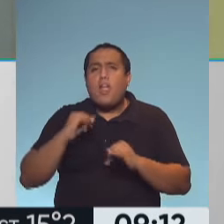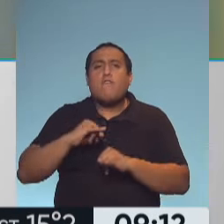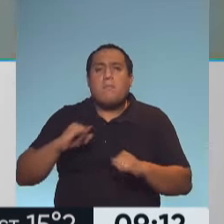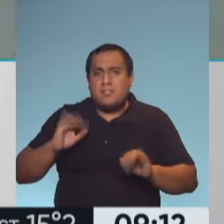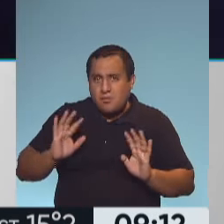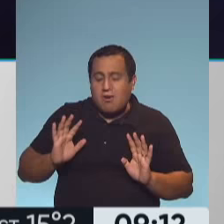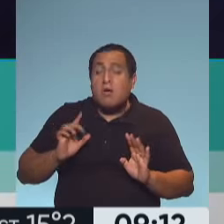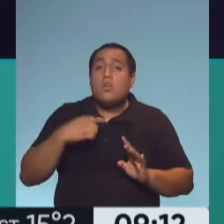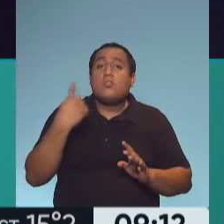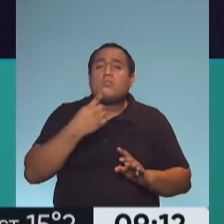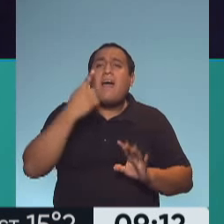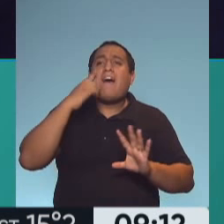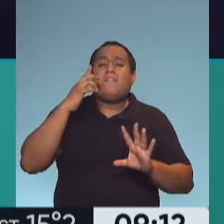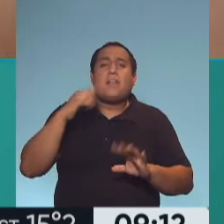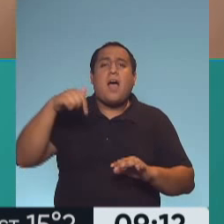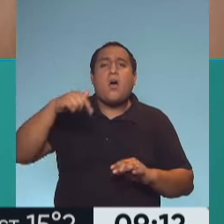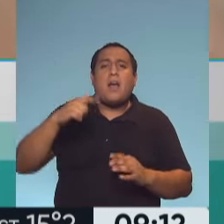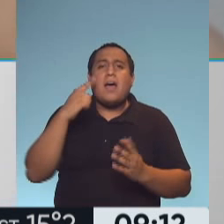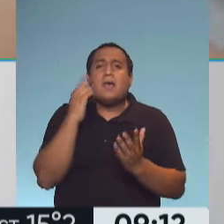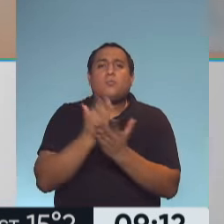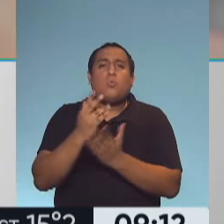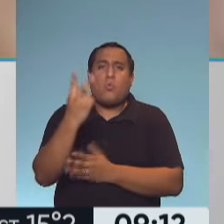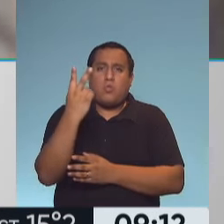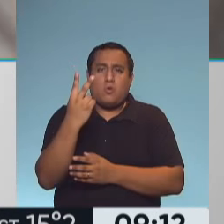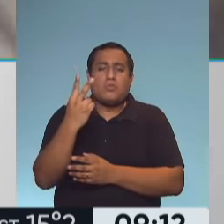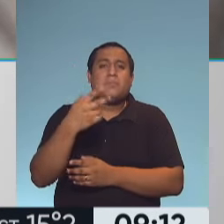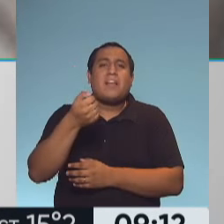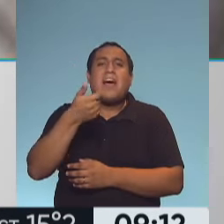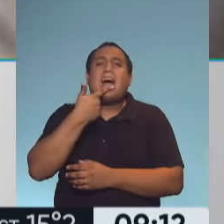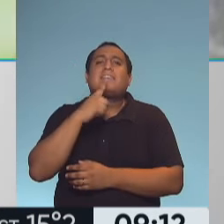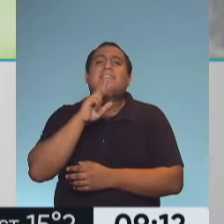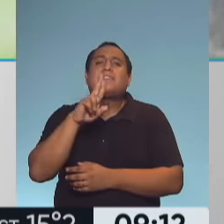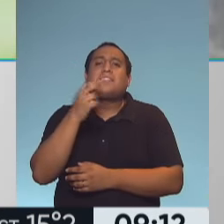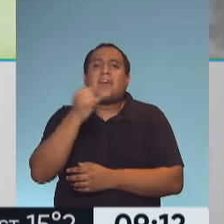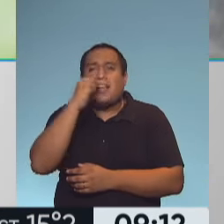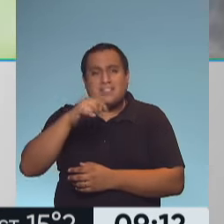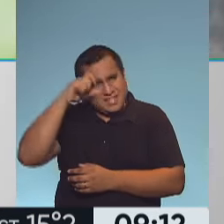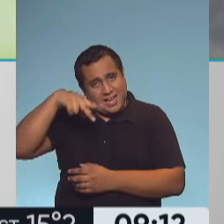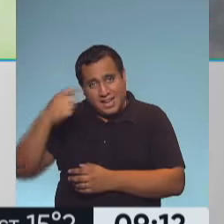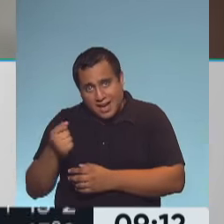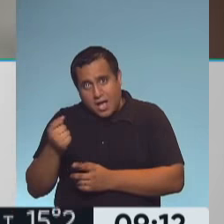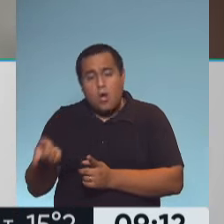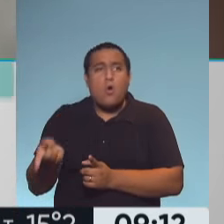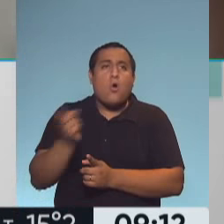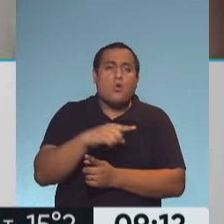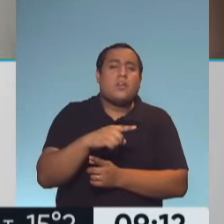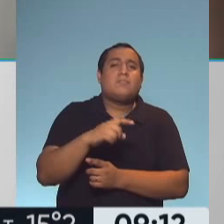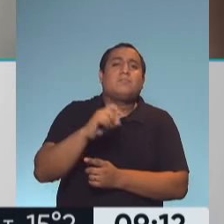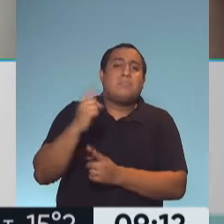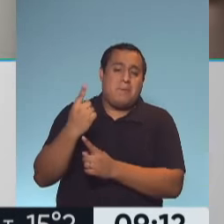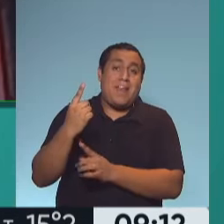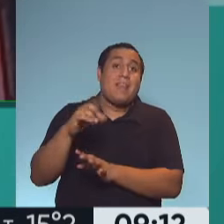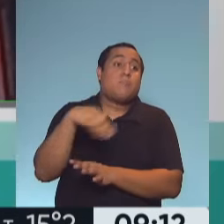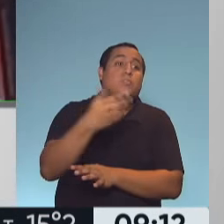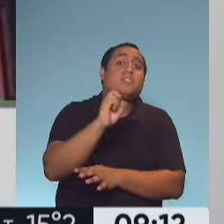viendo a ver qué pasa. Hay dos estudios en marcha en este momento, AstraZeneca, o sea, inicial con AstraZeneca y después la segunda dosis con